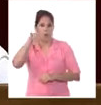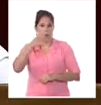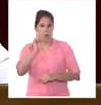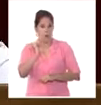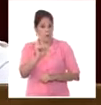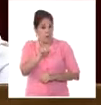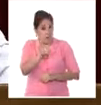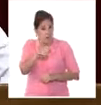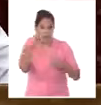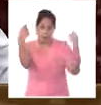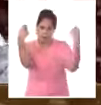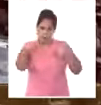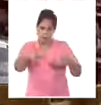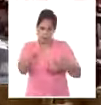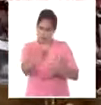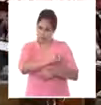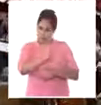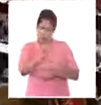autodeterminación.